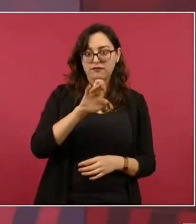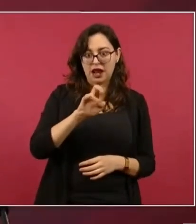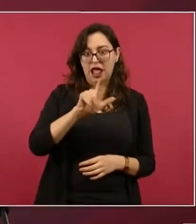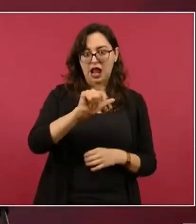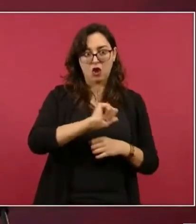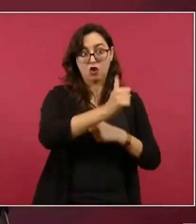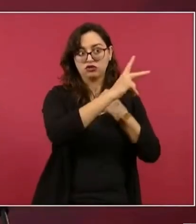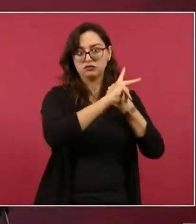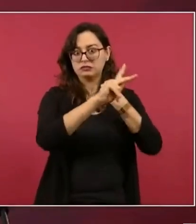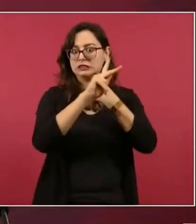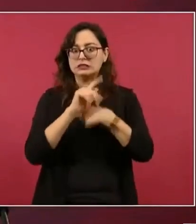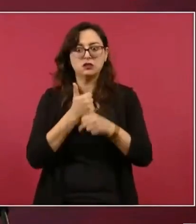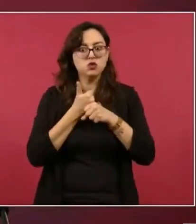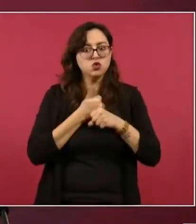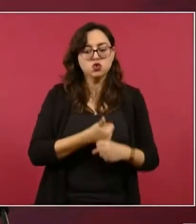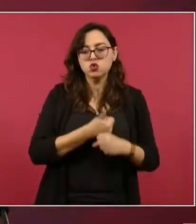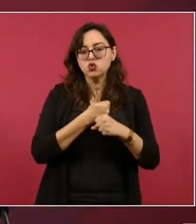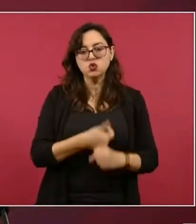muy mal